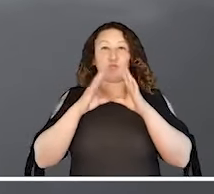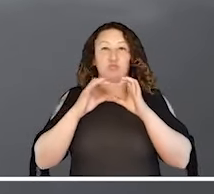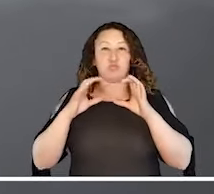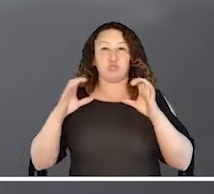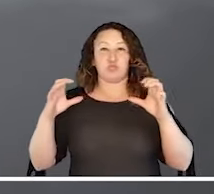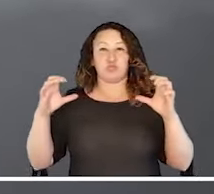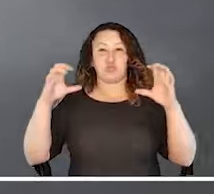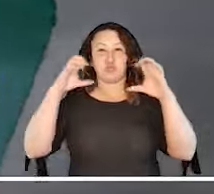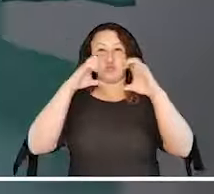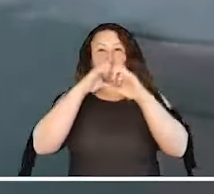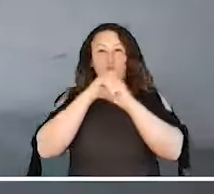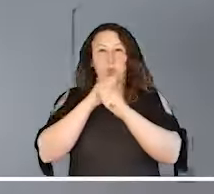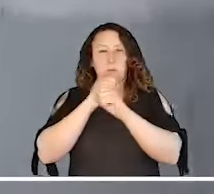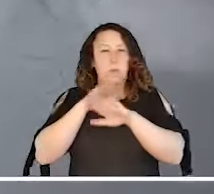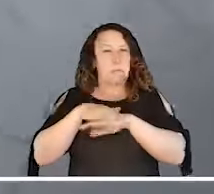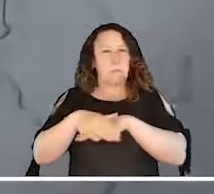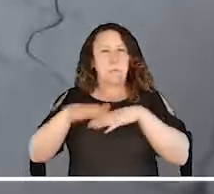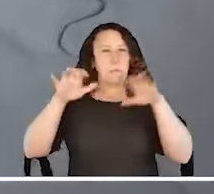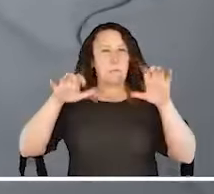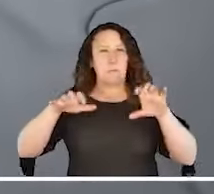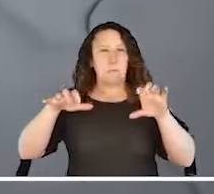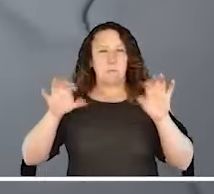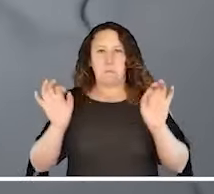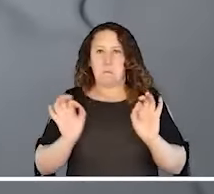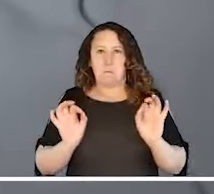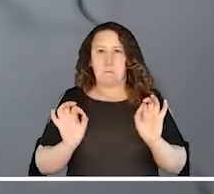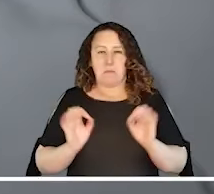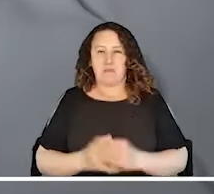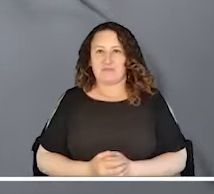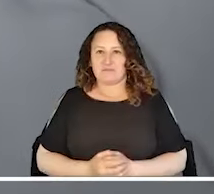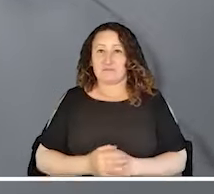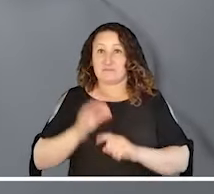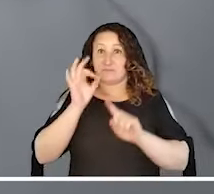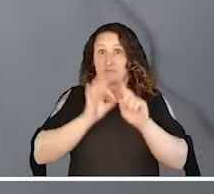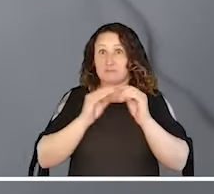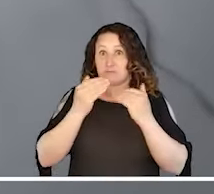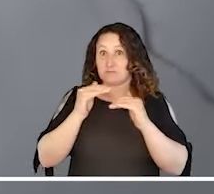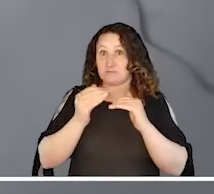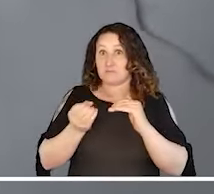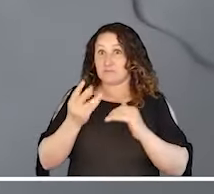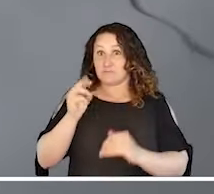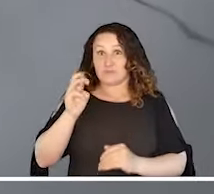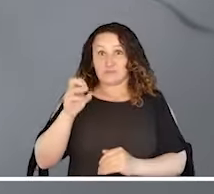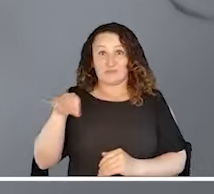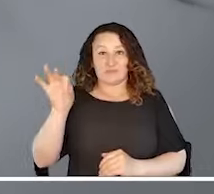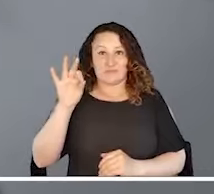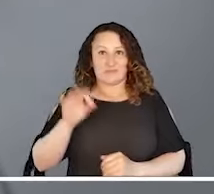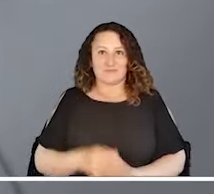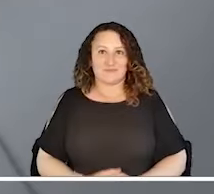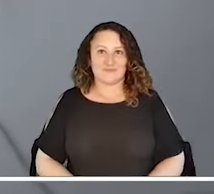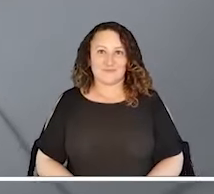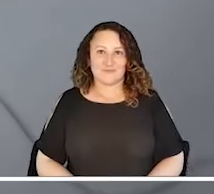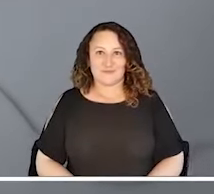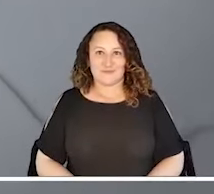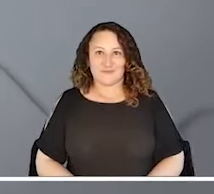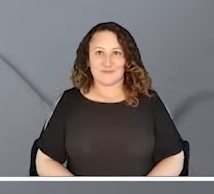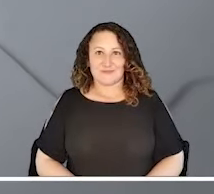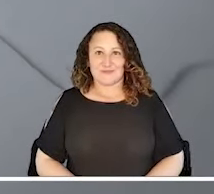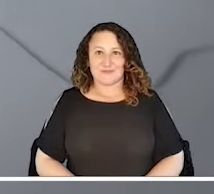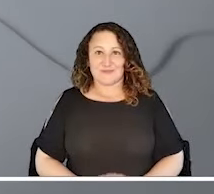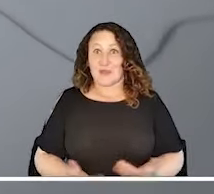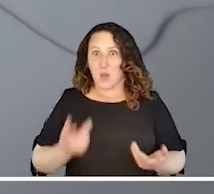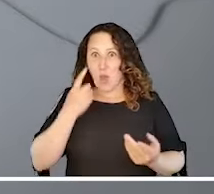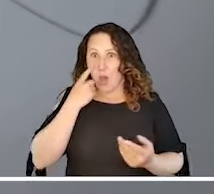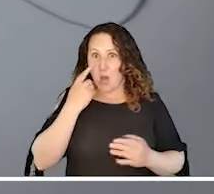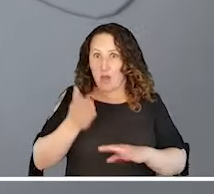del país anochece entre varios sistemas nublados que, sin embargo, no provocarán precipitaciones. La temperatura mínima será de 8